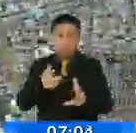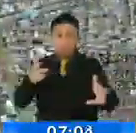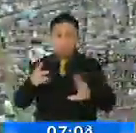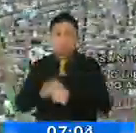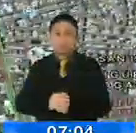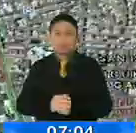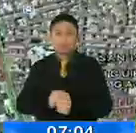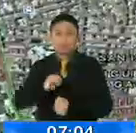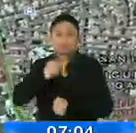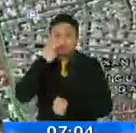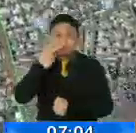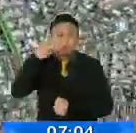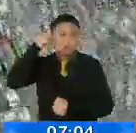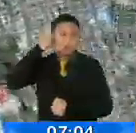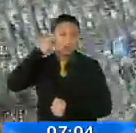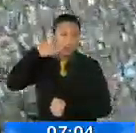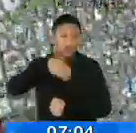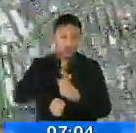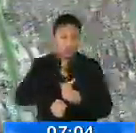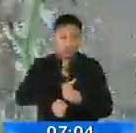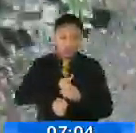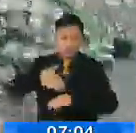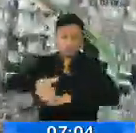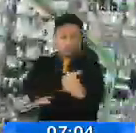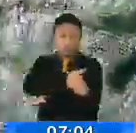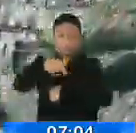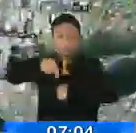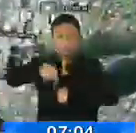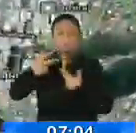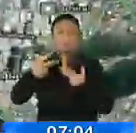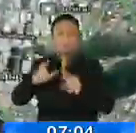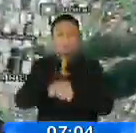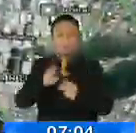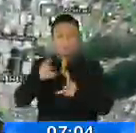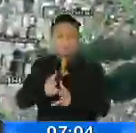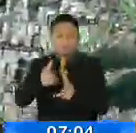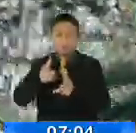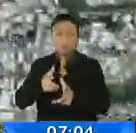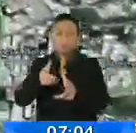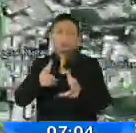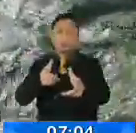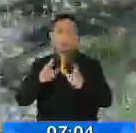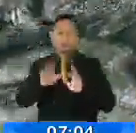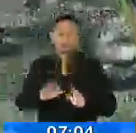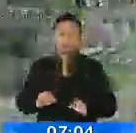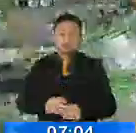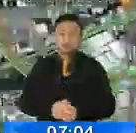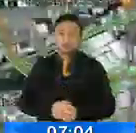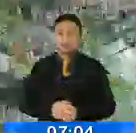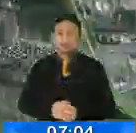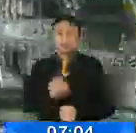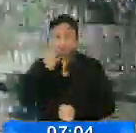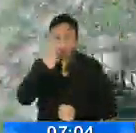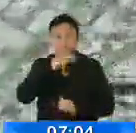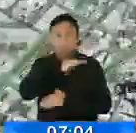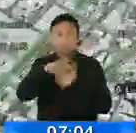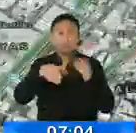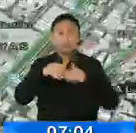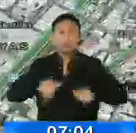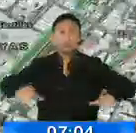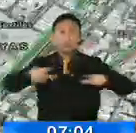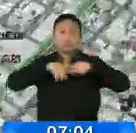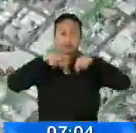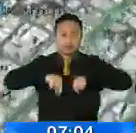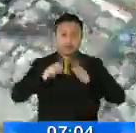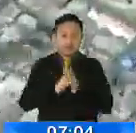verificamos a Simón Bolívar, ahí estamos viendo que Simón también tiene flujos de tráfico importantes, miren ustedes, toda esta zona está con tráfico